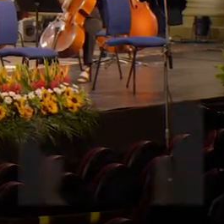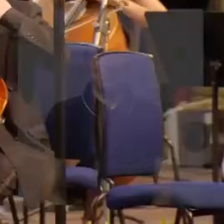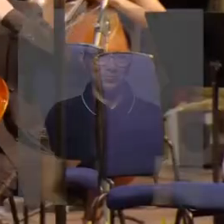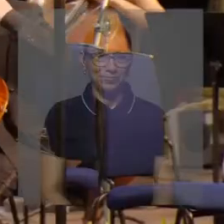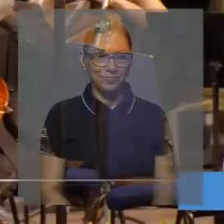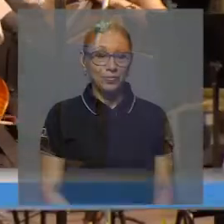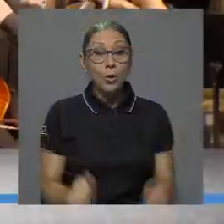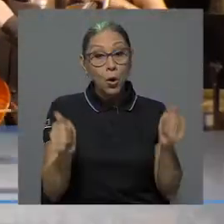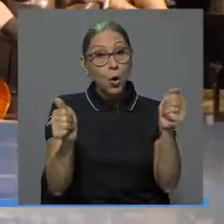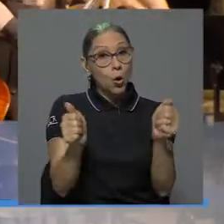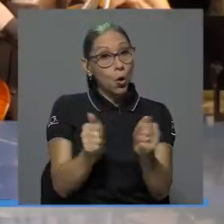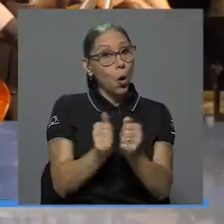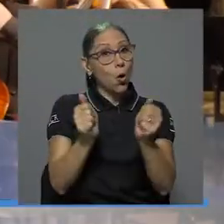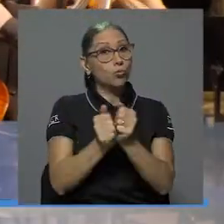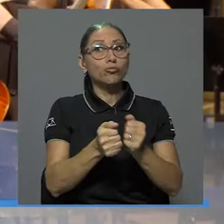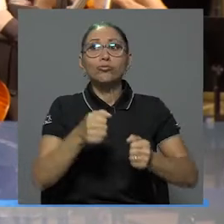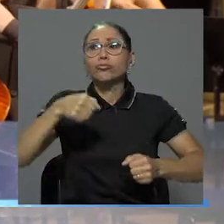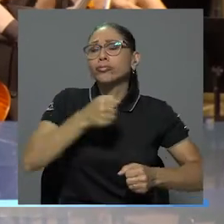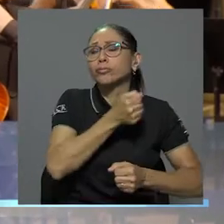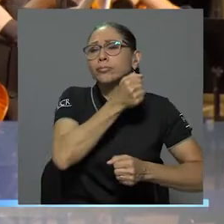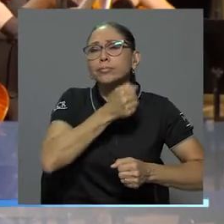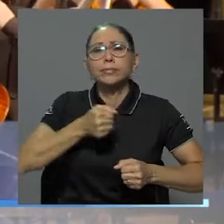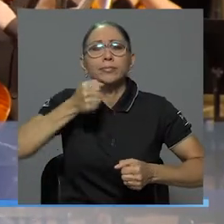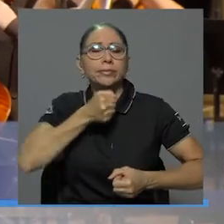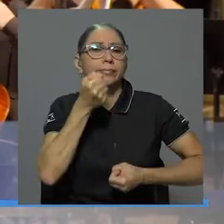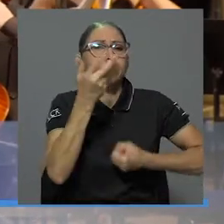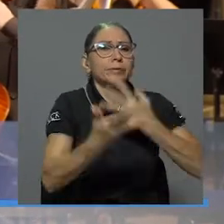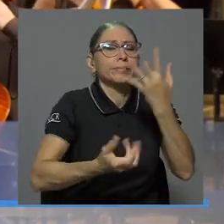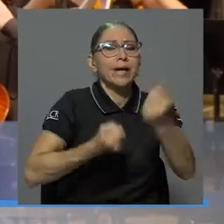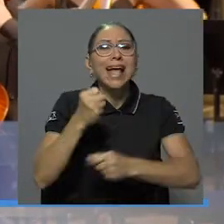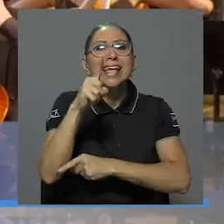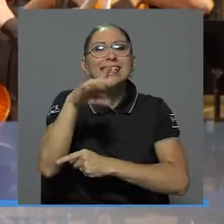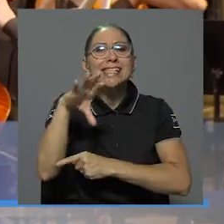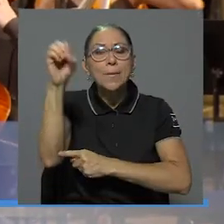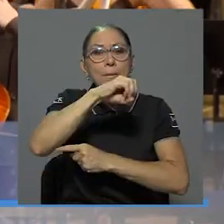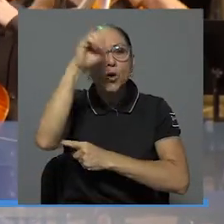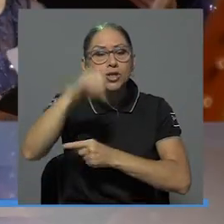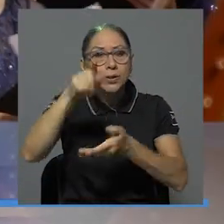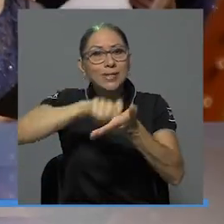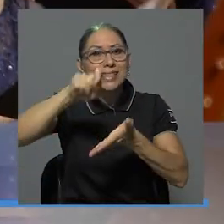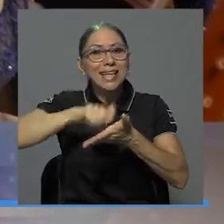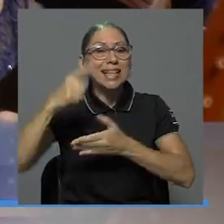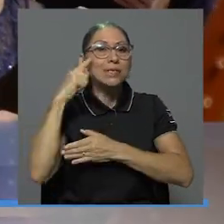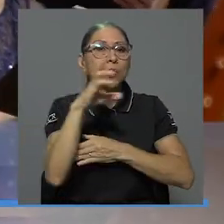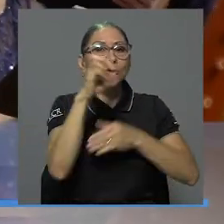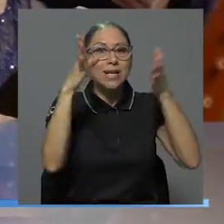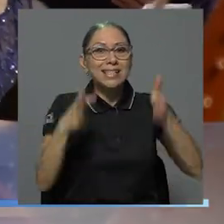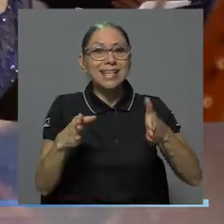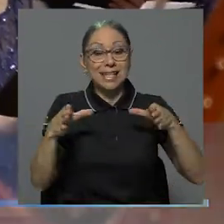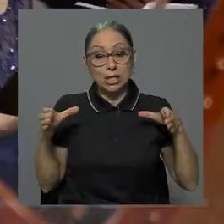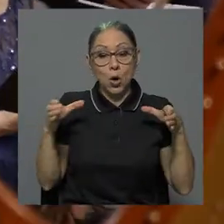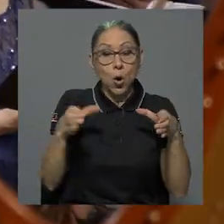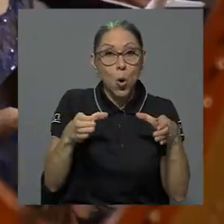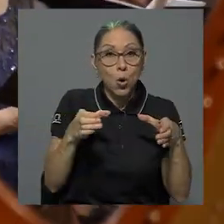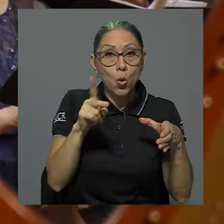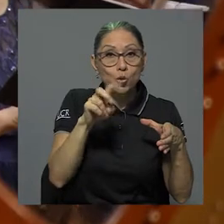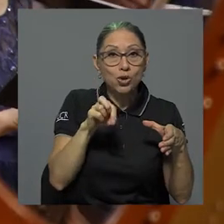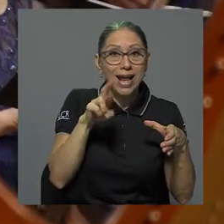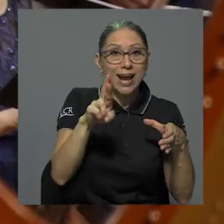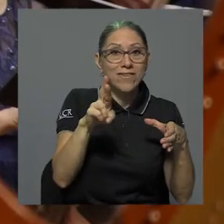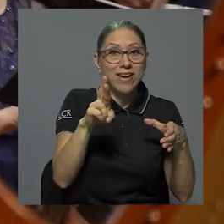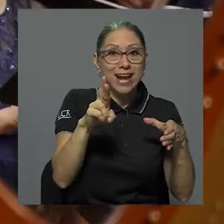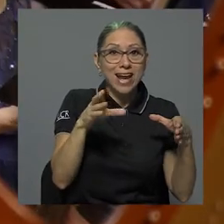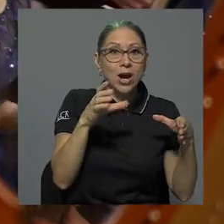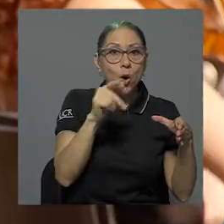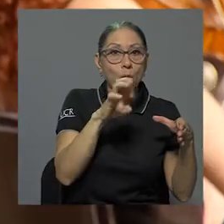Con un repertorio de obras 100% de compositores costarricenses, el coro UCR Coral y la Orquesta